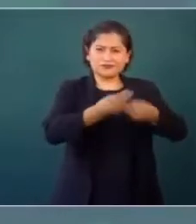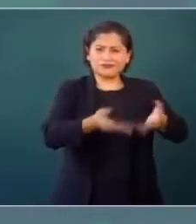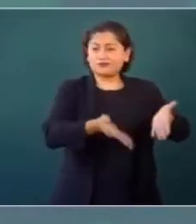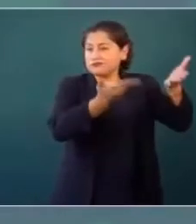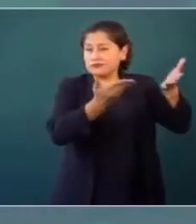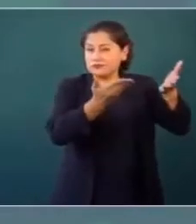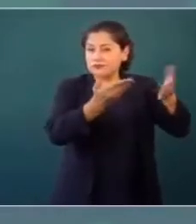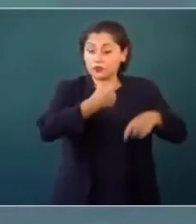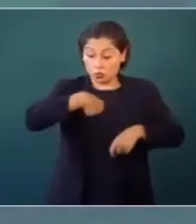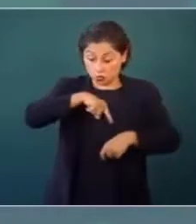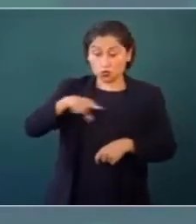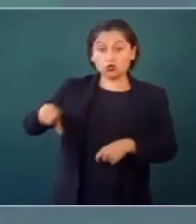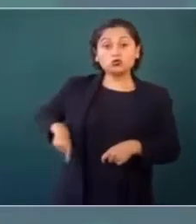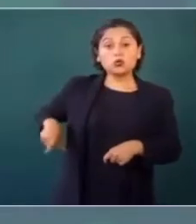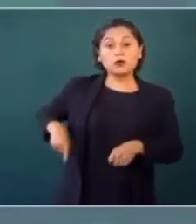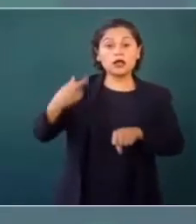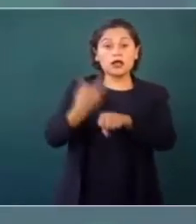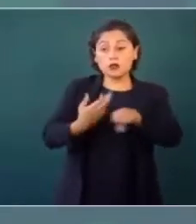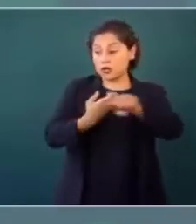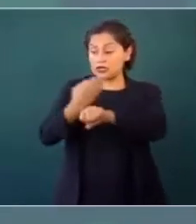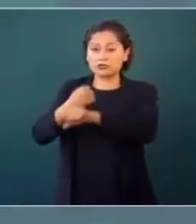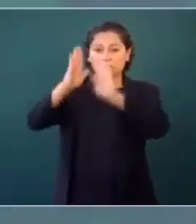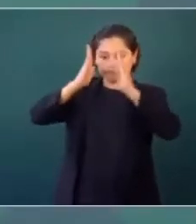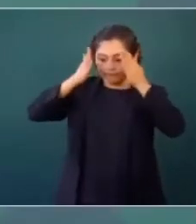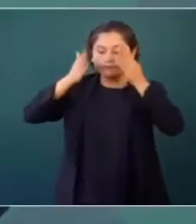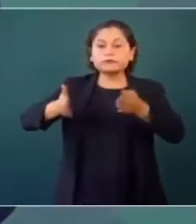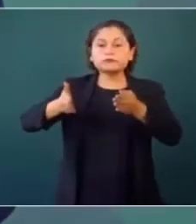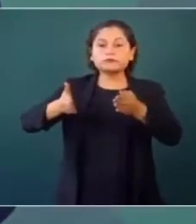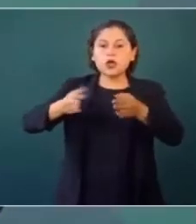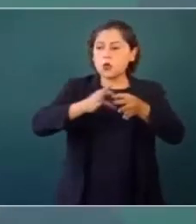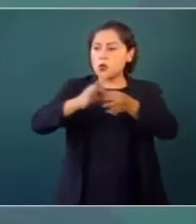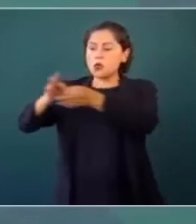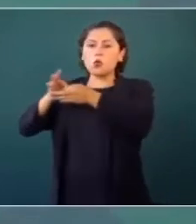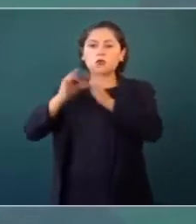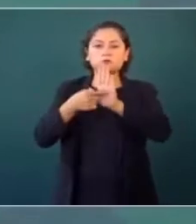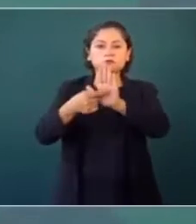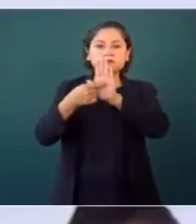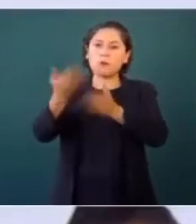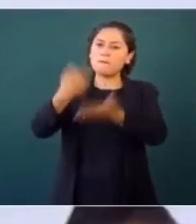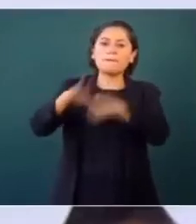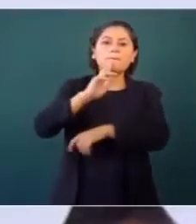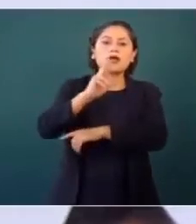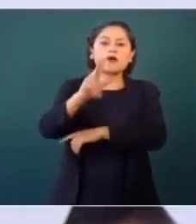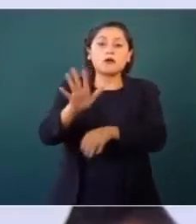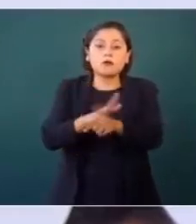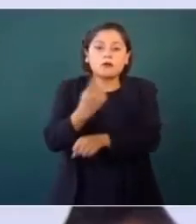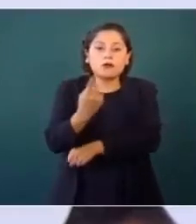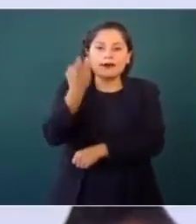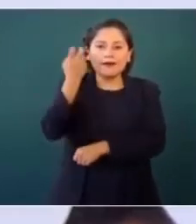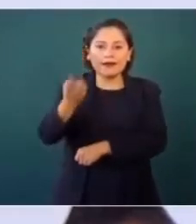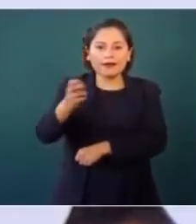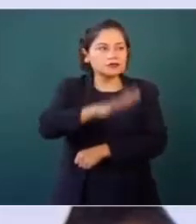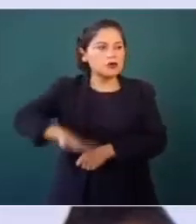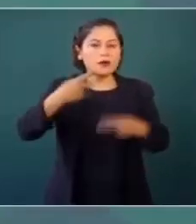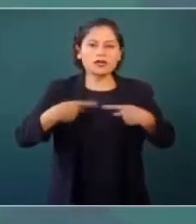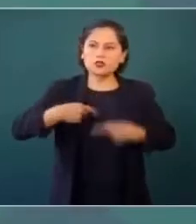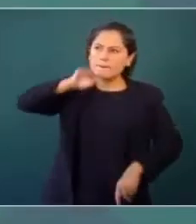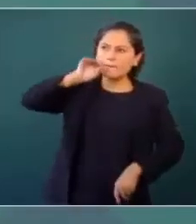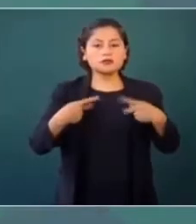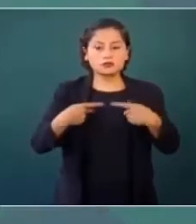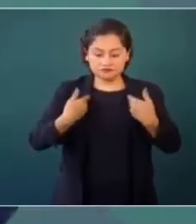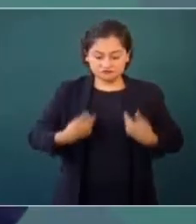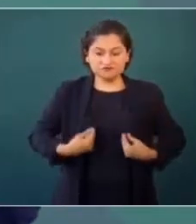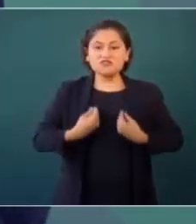buena ley. Nosotros, los gobernantes, nos debemos concentrar a coordinarnos mejor y dar resultados, porque eso es lo que hoy en día exigen y demandan las familias